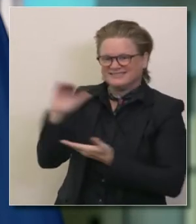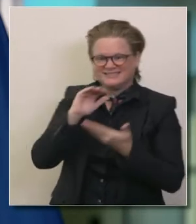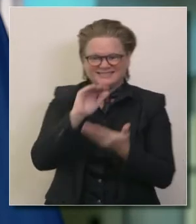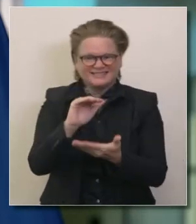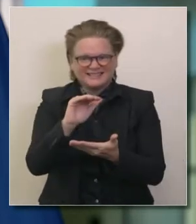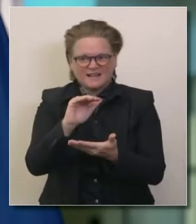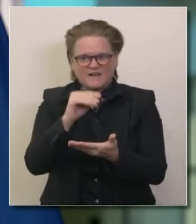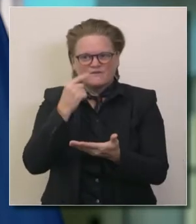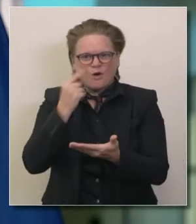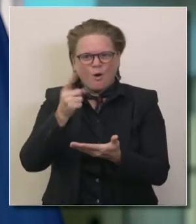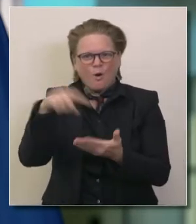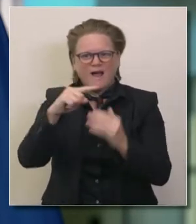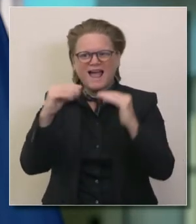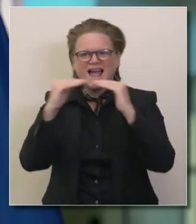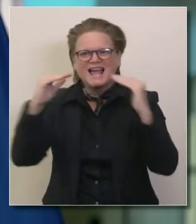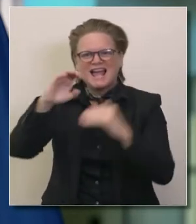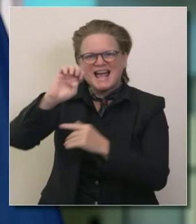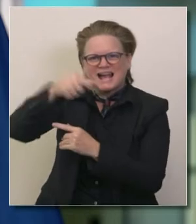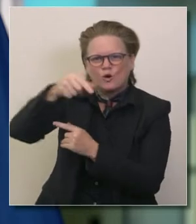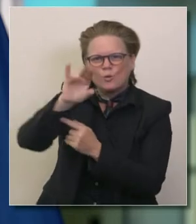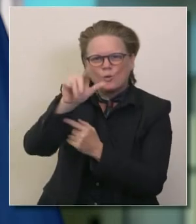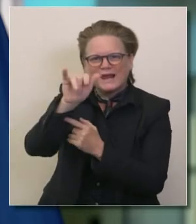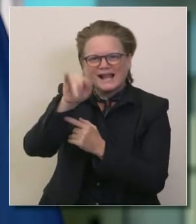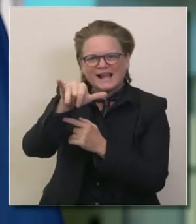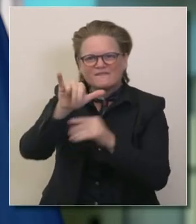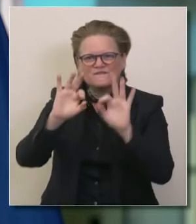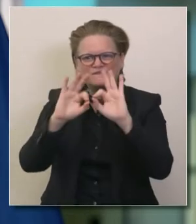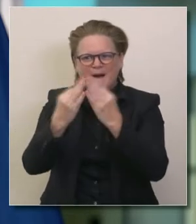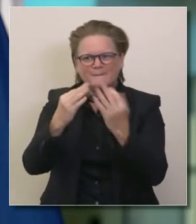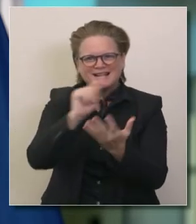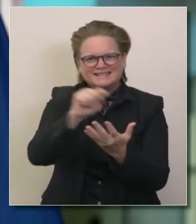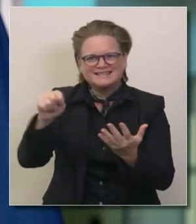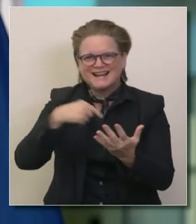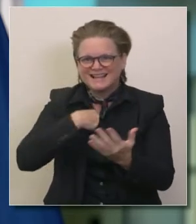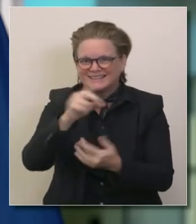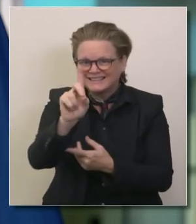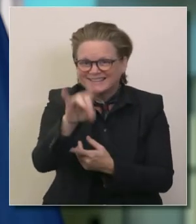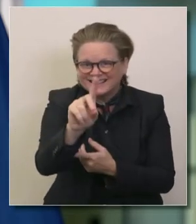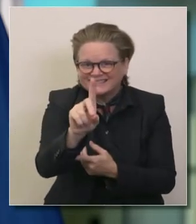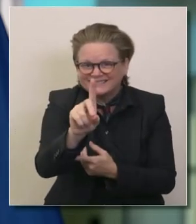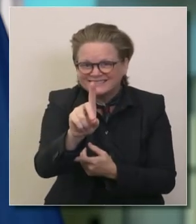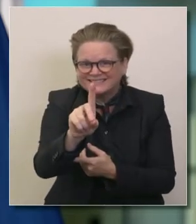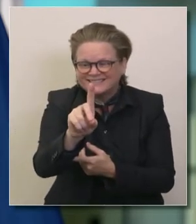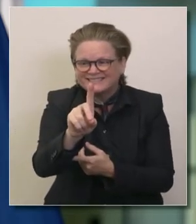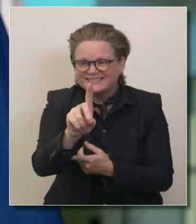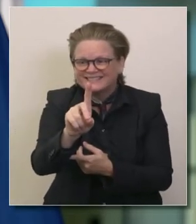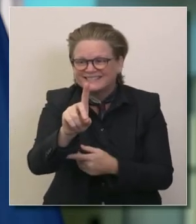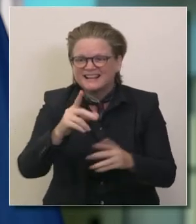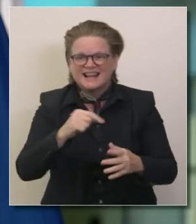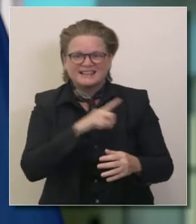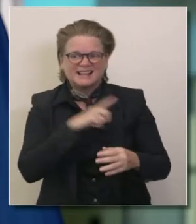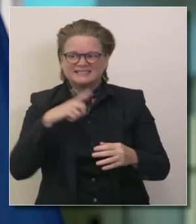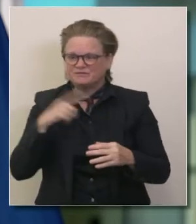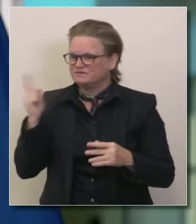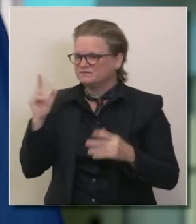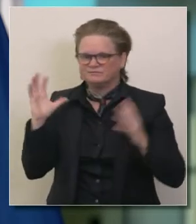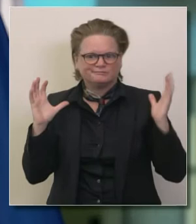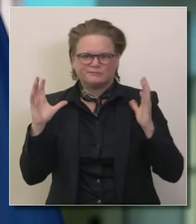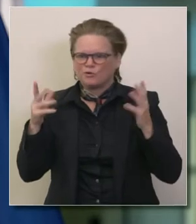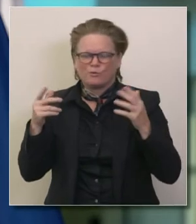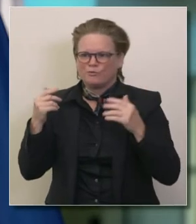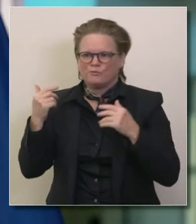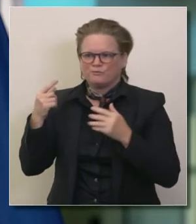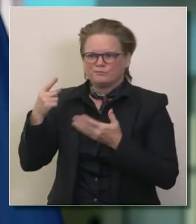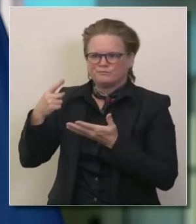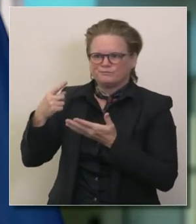específicamente para equidad de hecho tal vez recuerde usted que hubo cierta disputa con la legislatura que no quería ir tanto